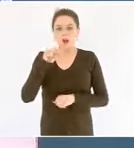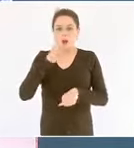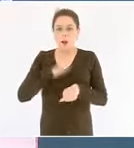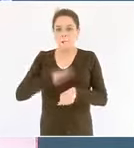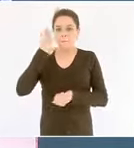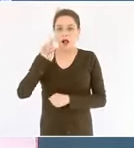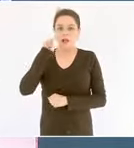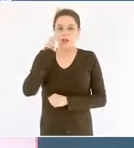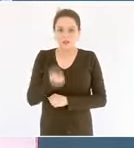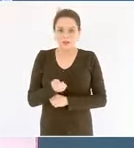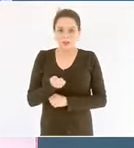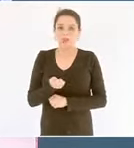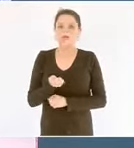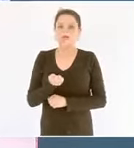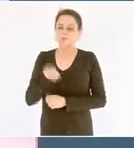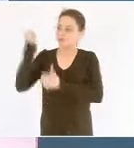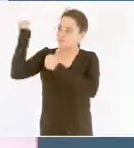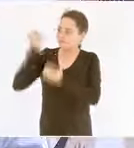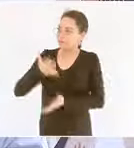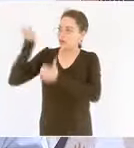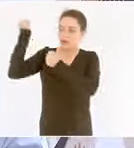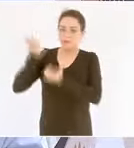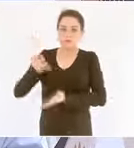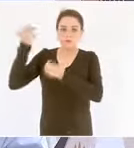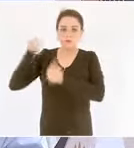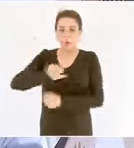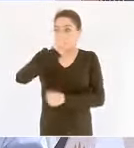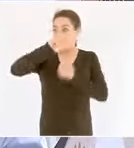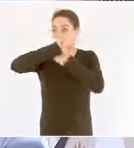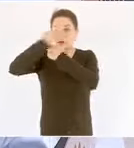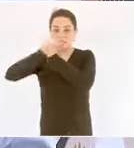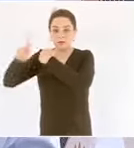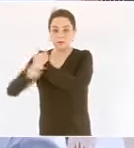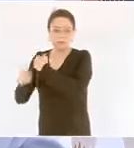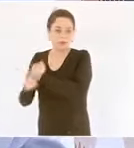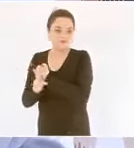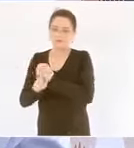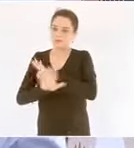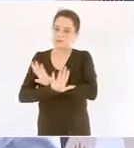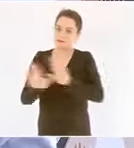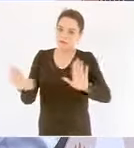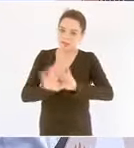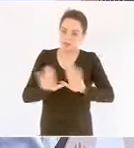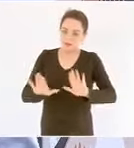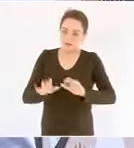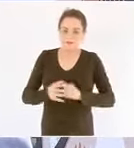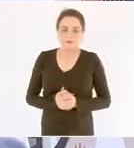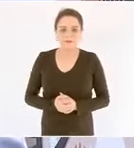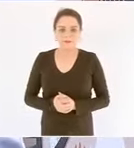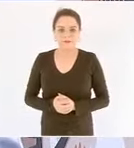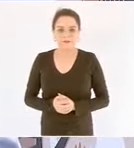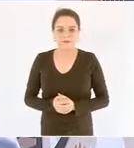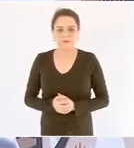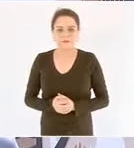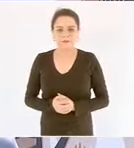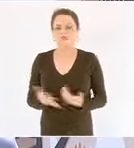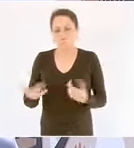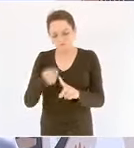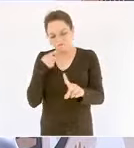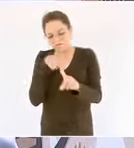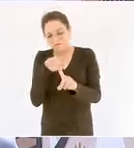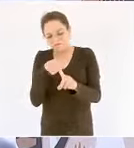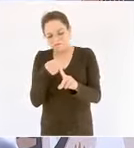del extranjero con este propósito se